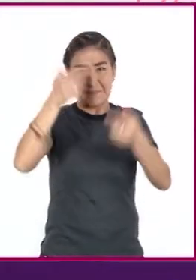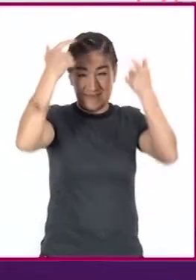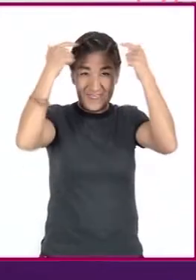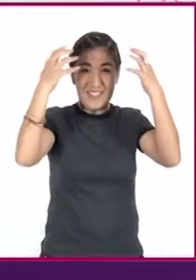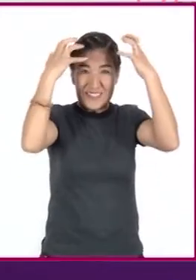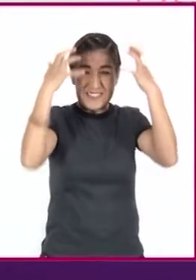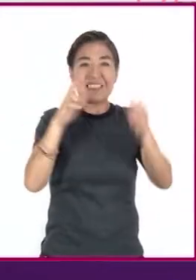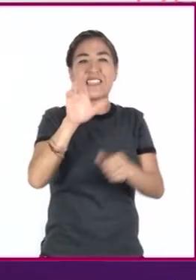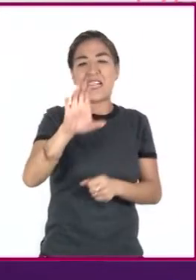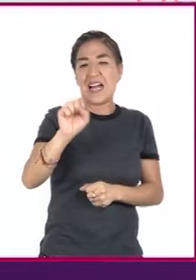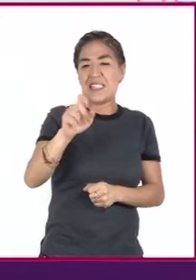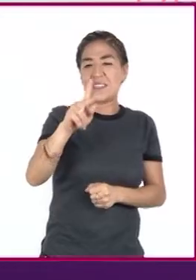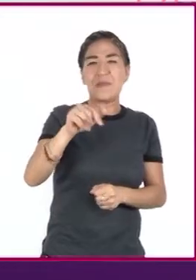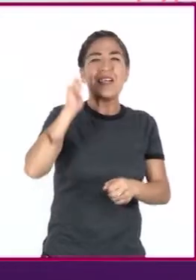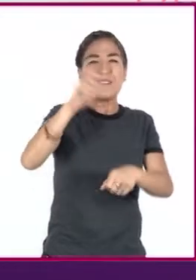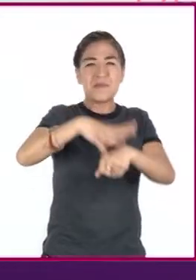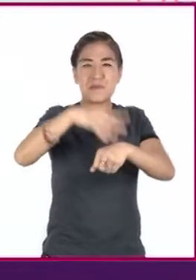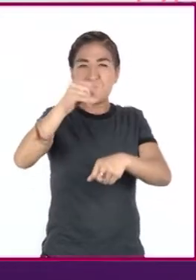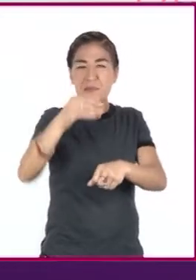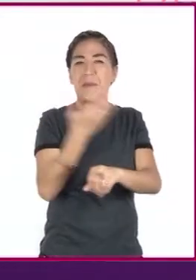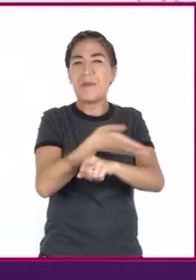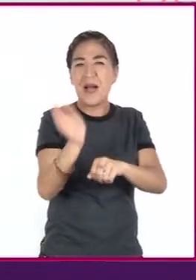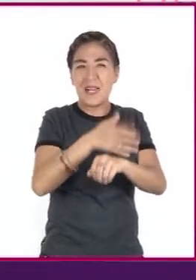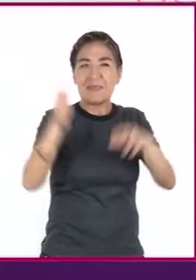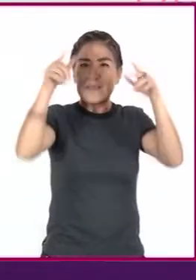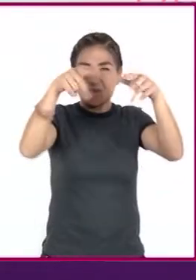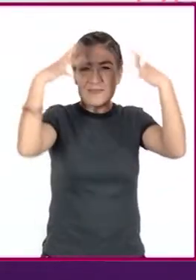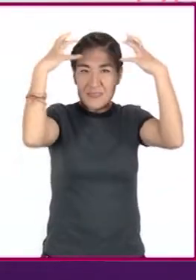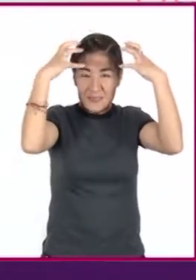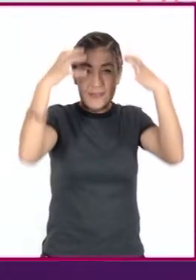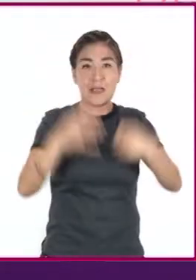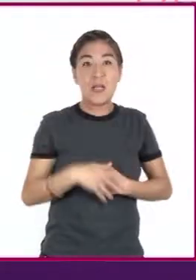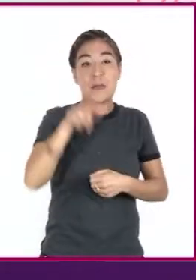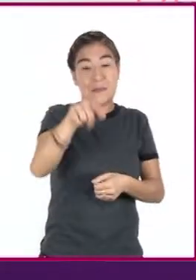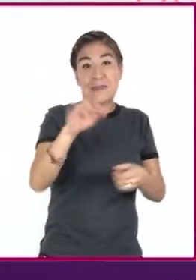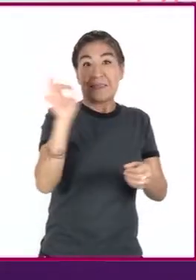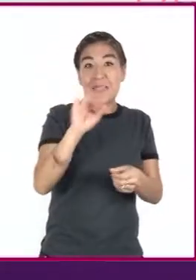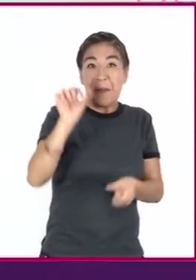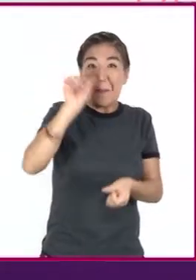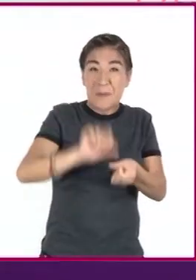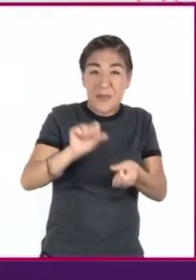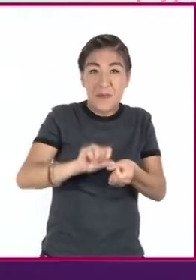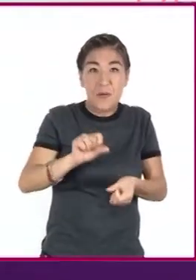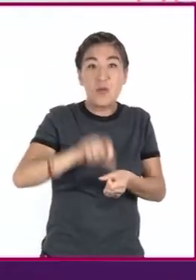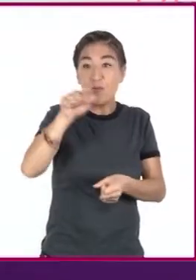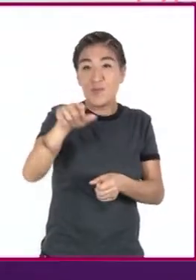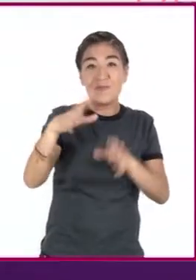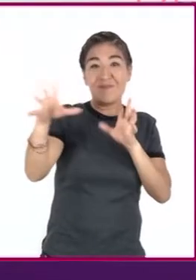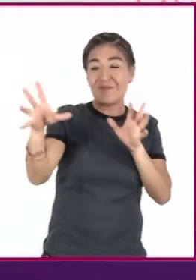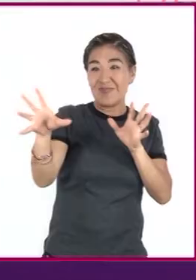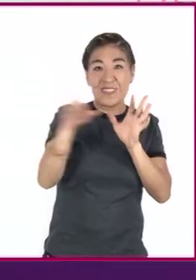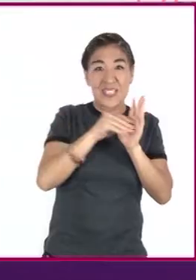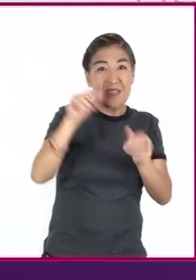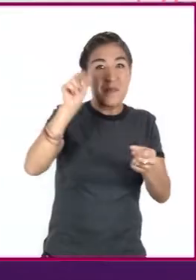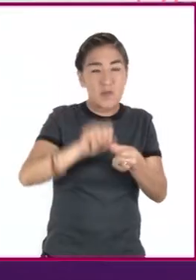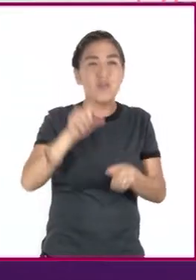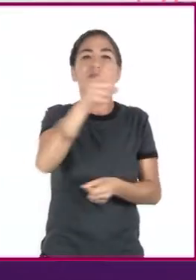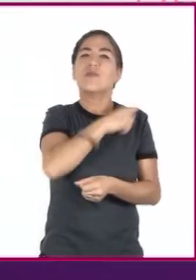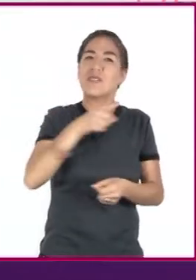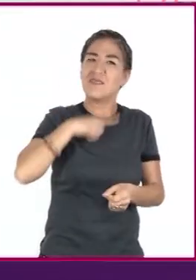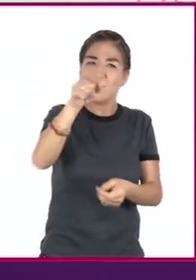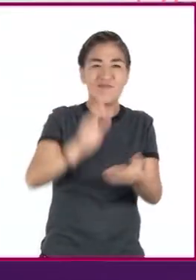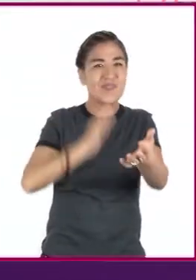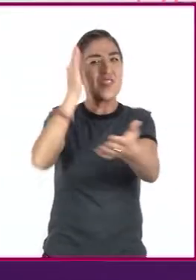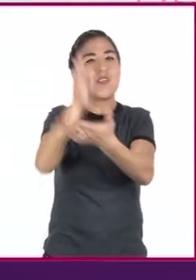descamación de la piel del cuero cabelludo. Y en el caso de los piojos, si se han contraído, debemos asistir al